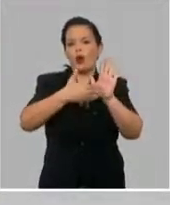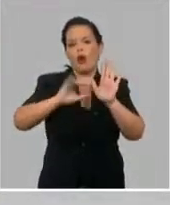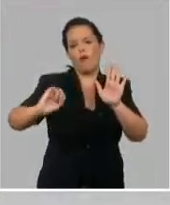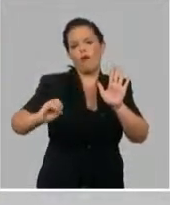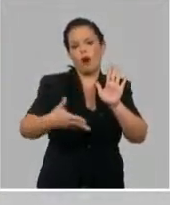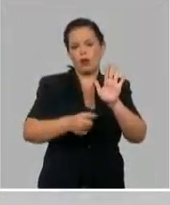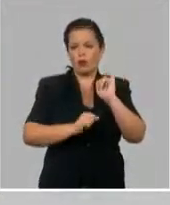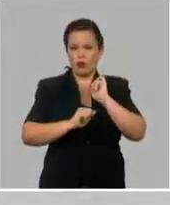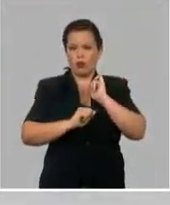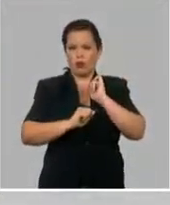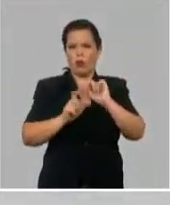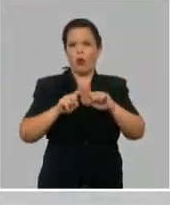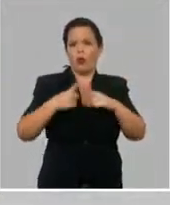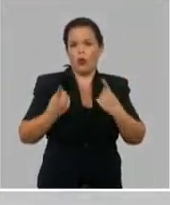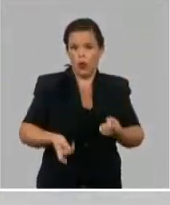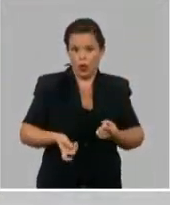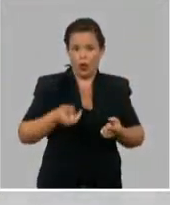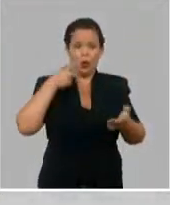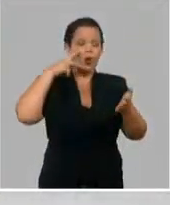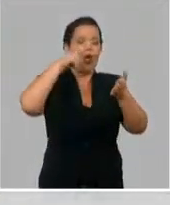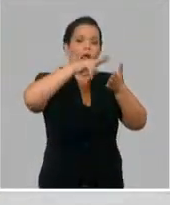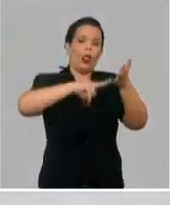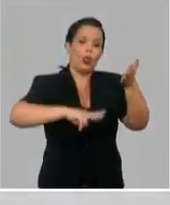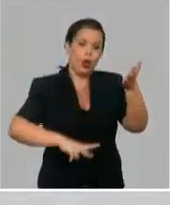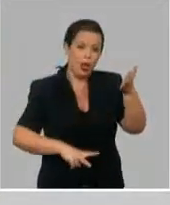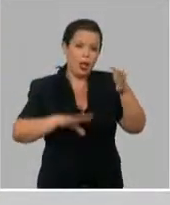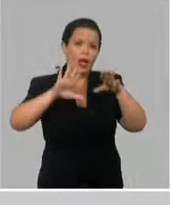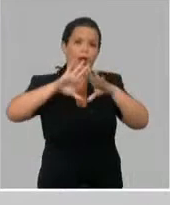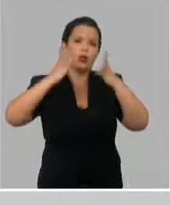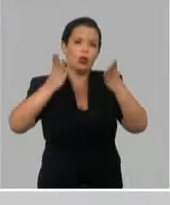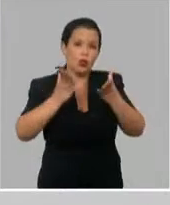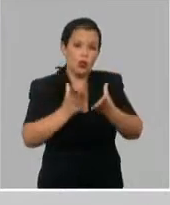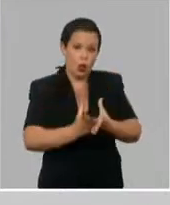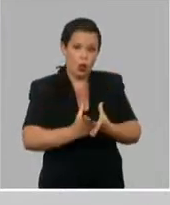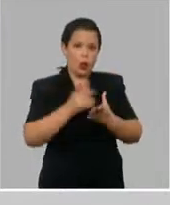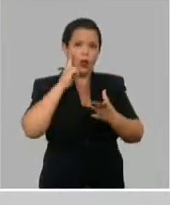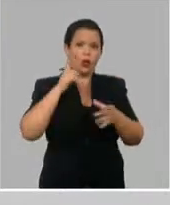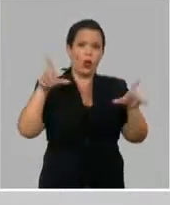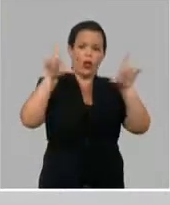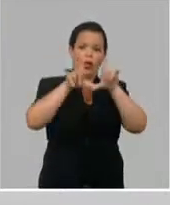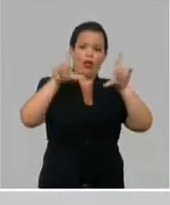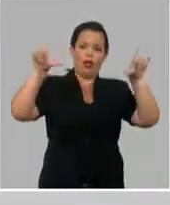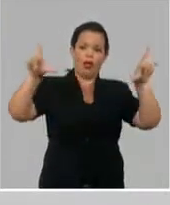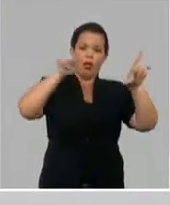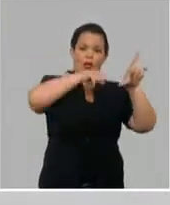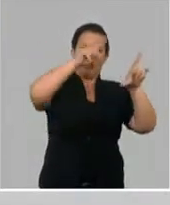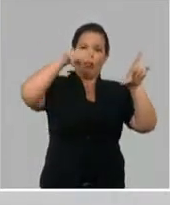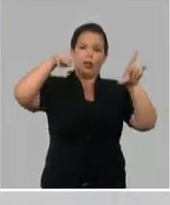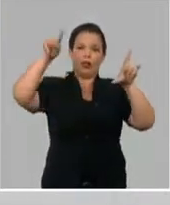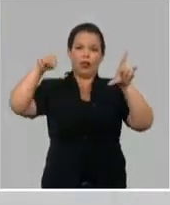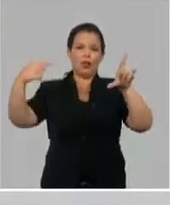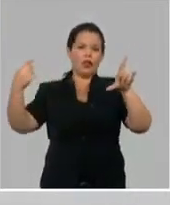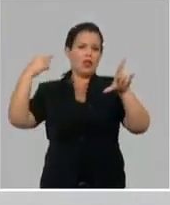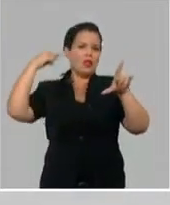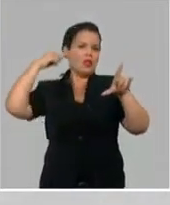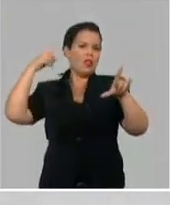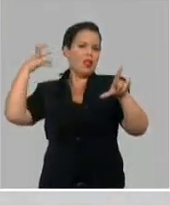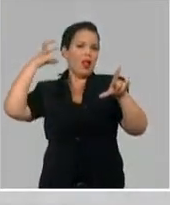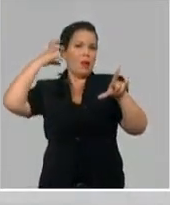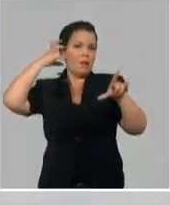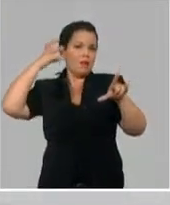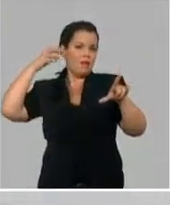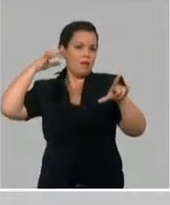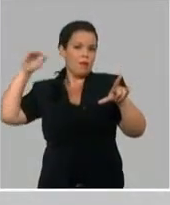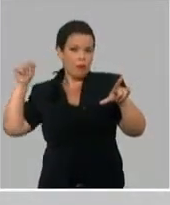cuando uno examina las publicaciones y lo que se llama las pruebas audiométricas, son las pruebas esas que se hacen para ver si la persona tiene una pérdida